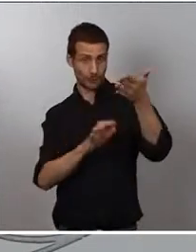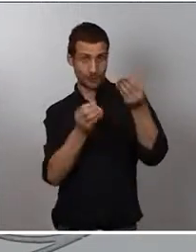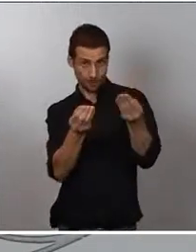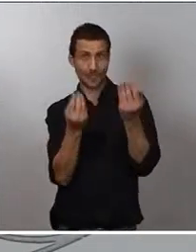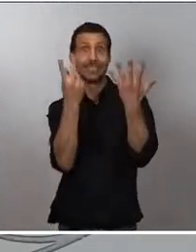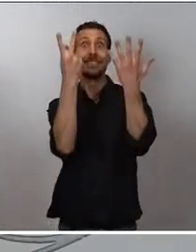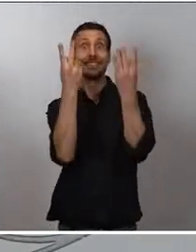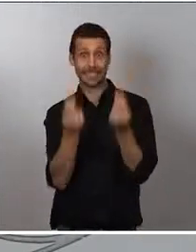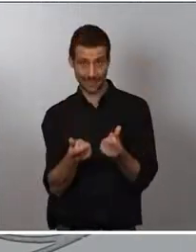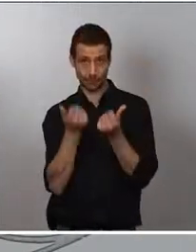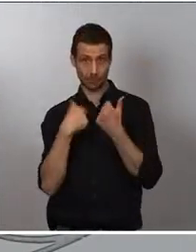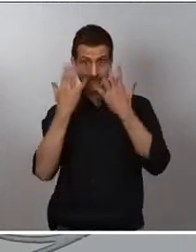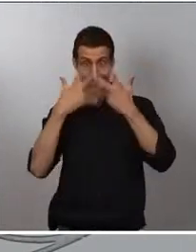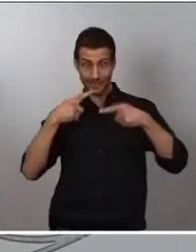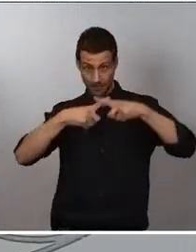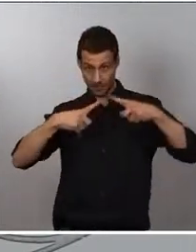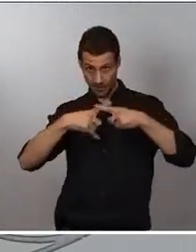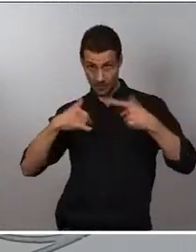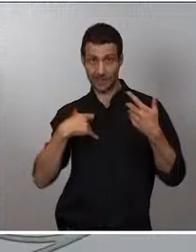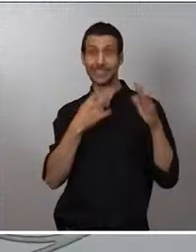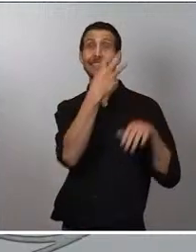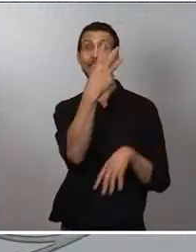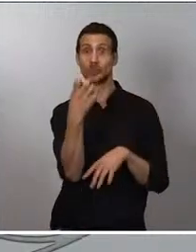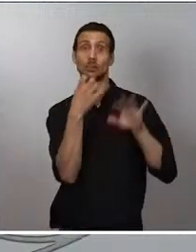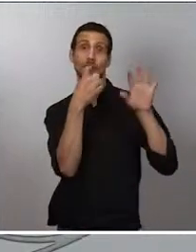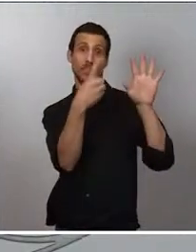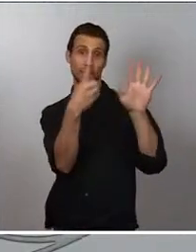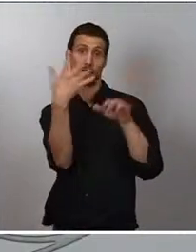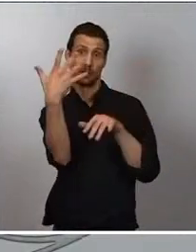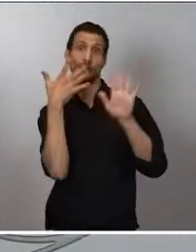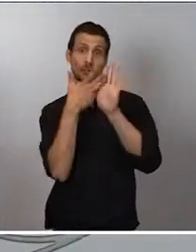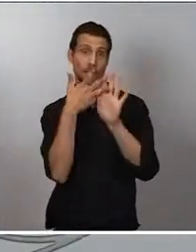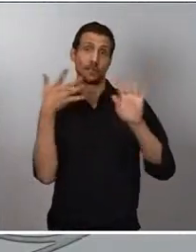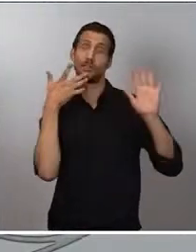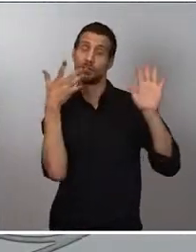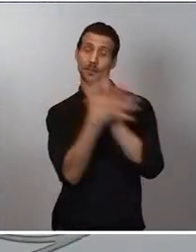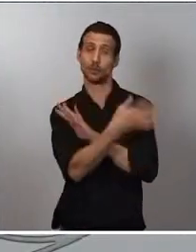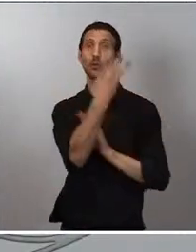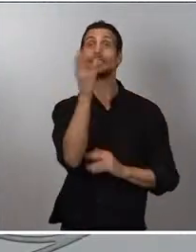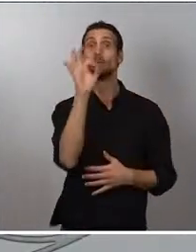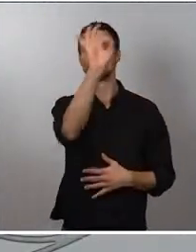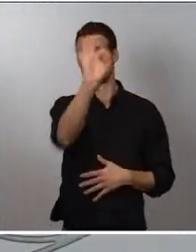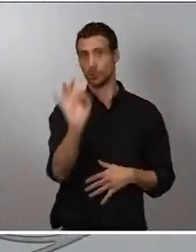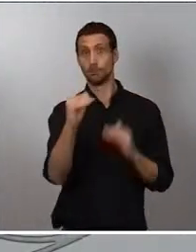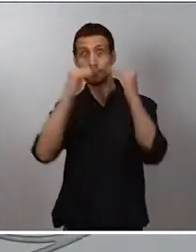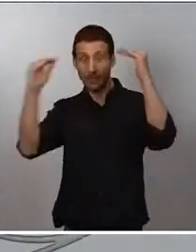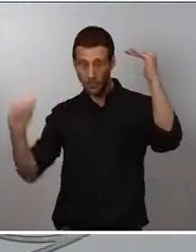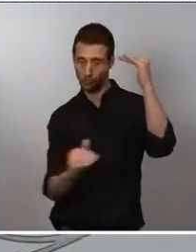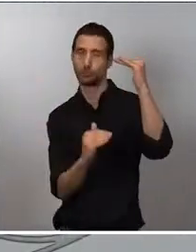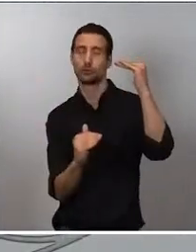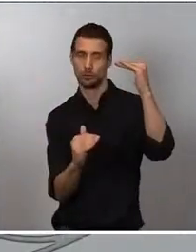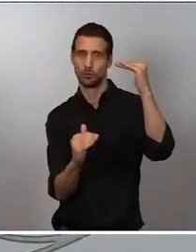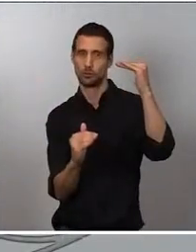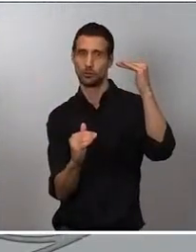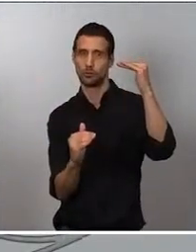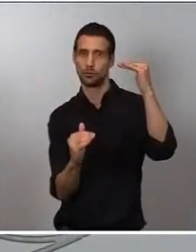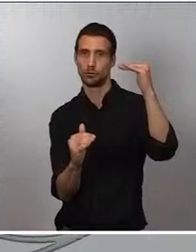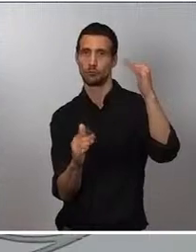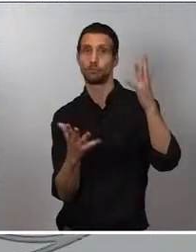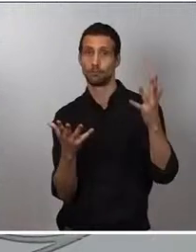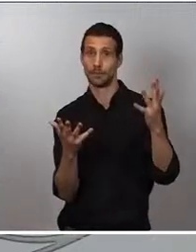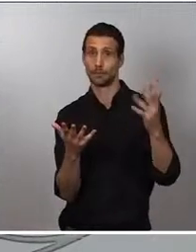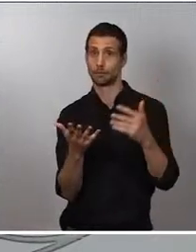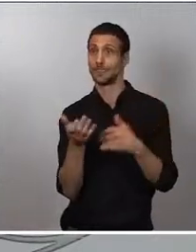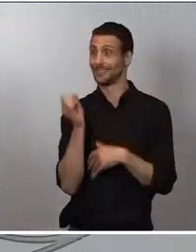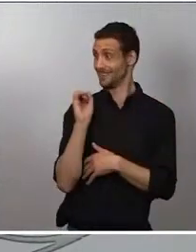265, lo que supone un 40% menos, en torno a 40%, perdón, respecto a la de 14, con lo